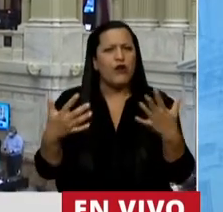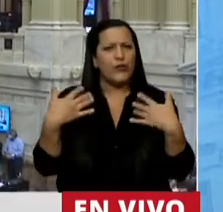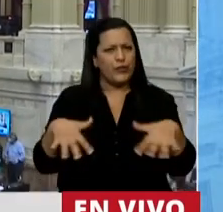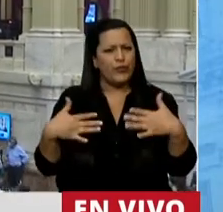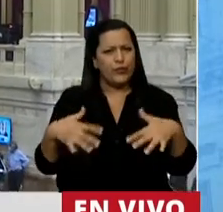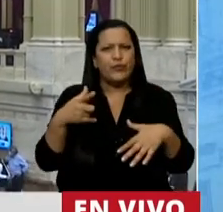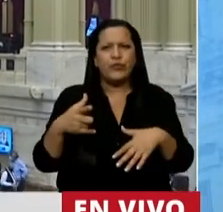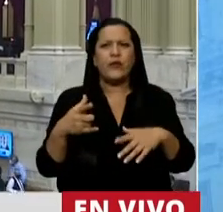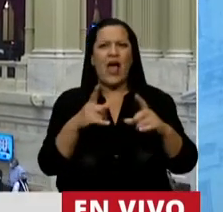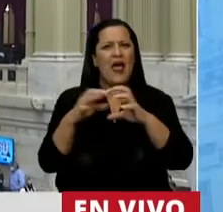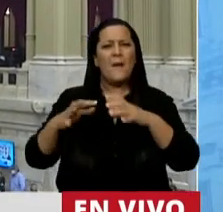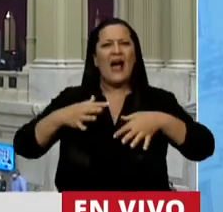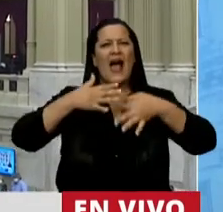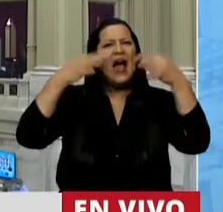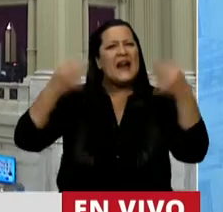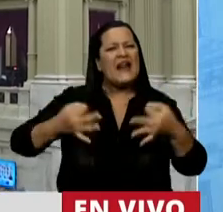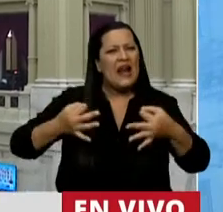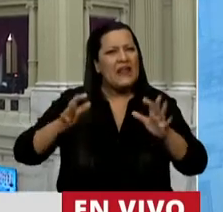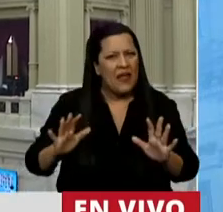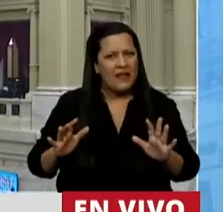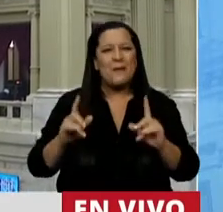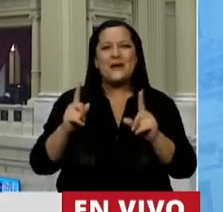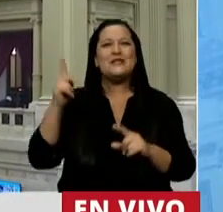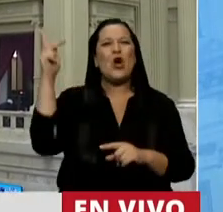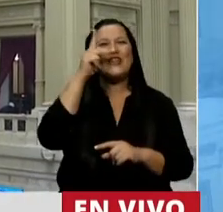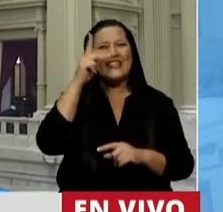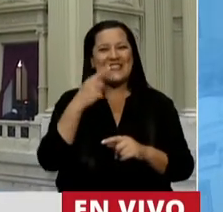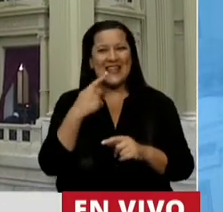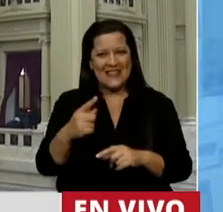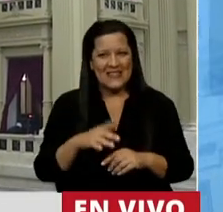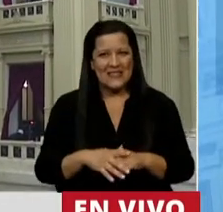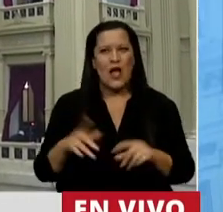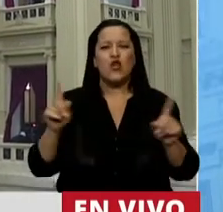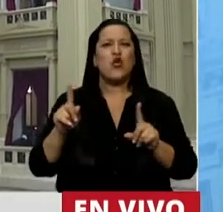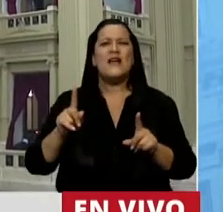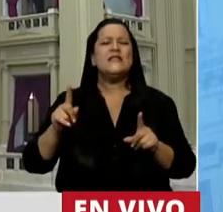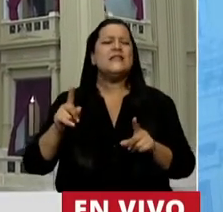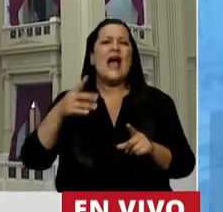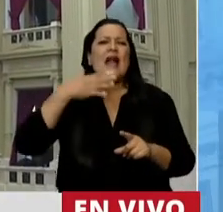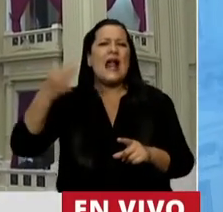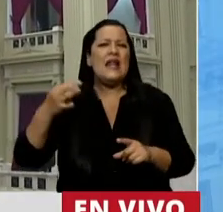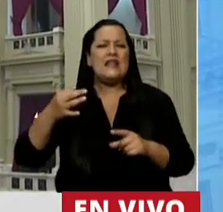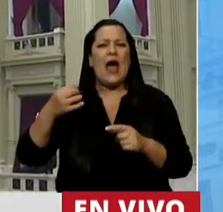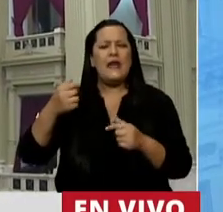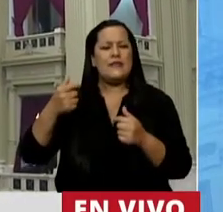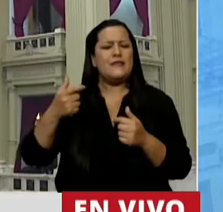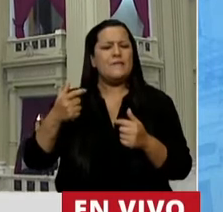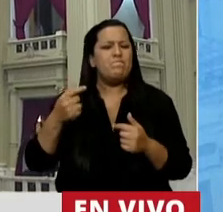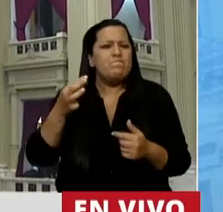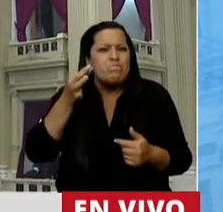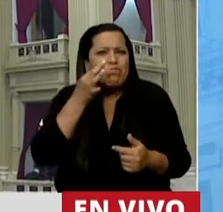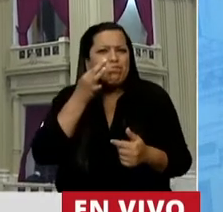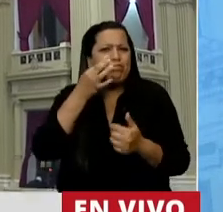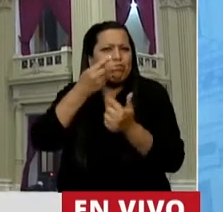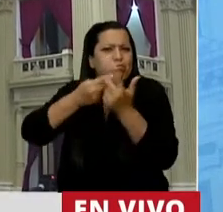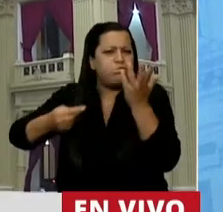debate con nuestra verdad relativa, como decía Néstor Kirchner, que con nuestra verdad revelada. Y en eso creo